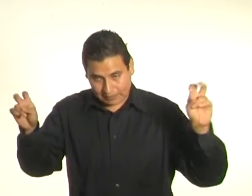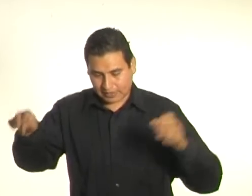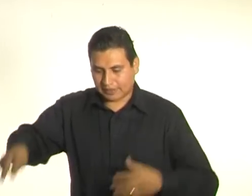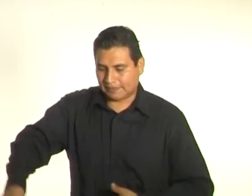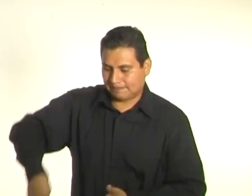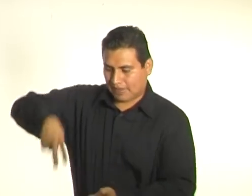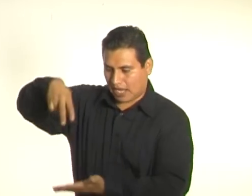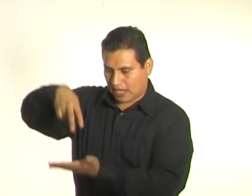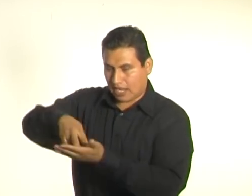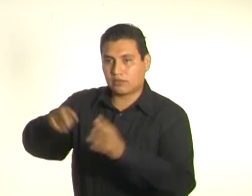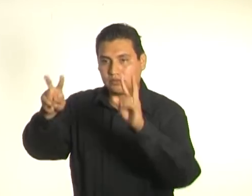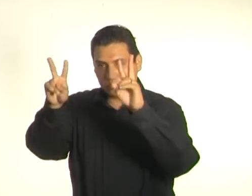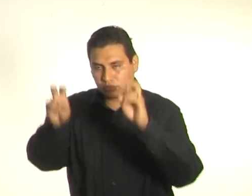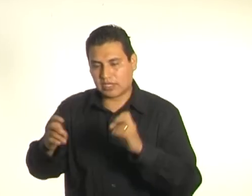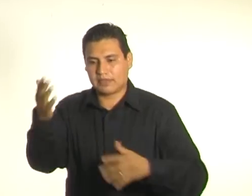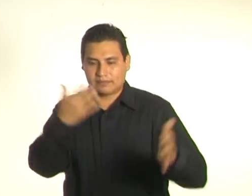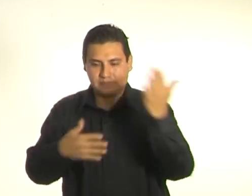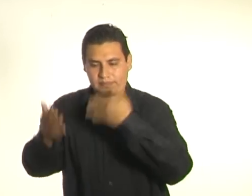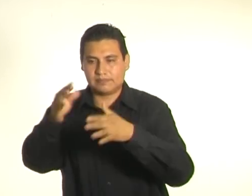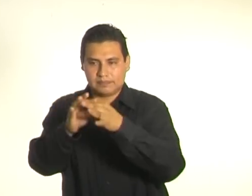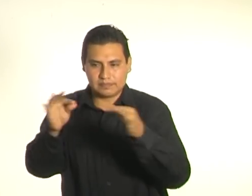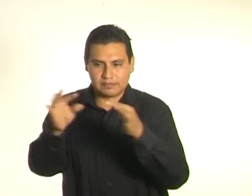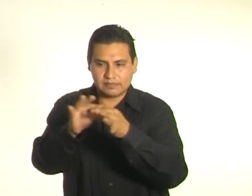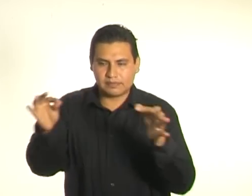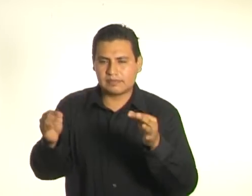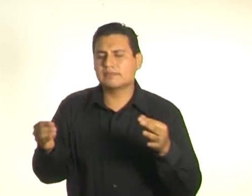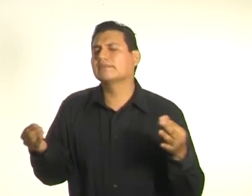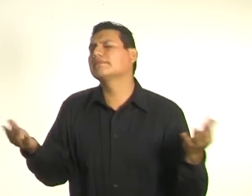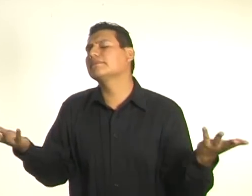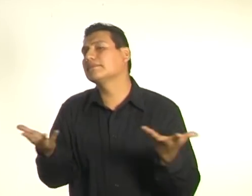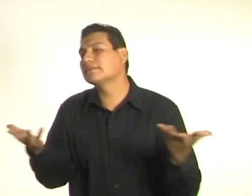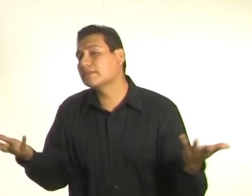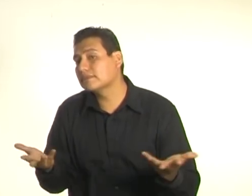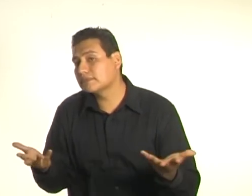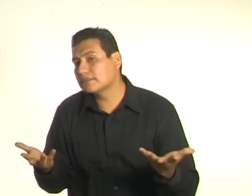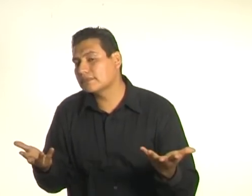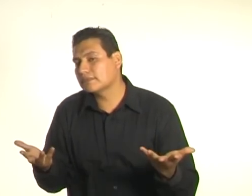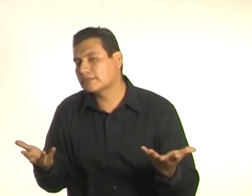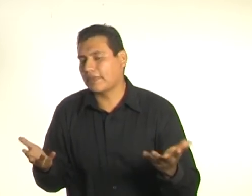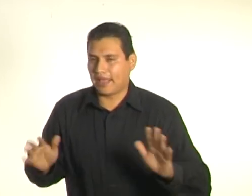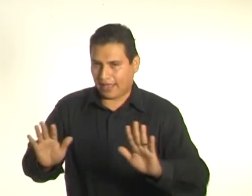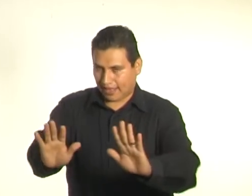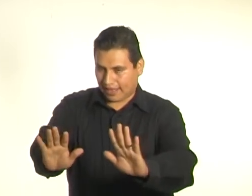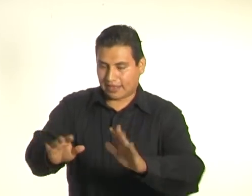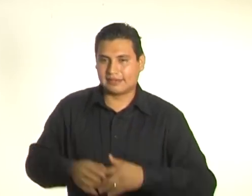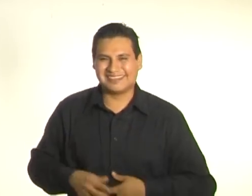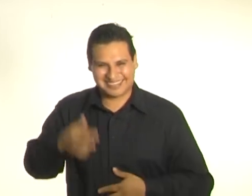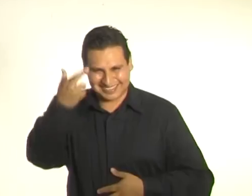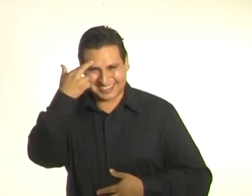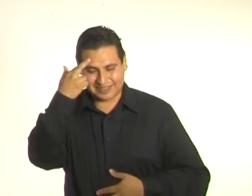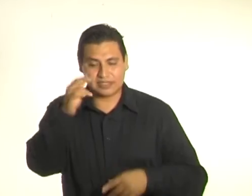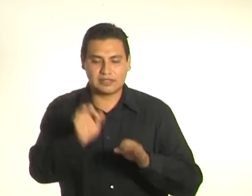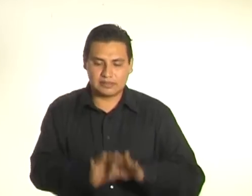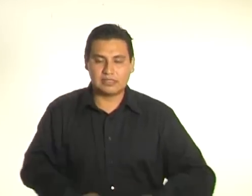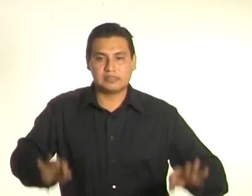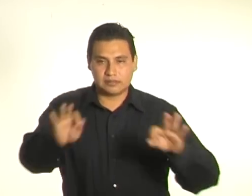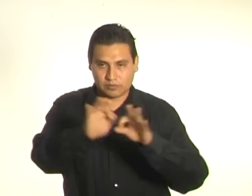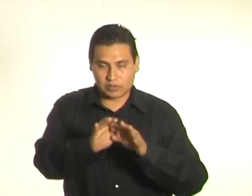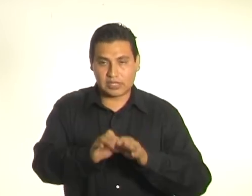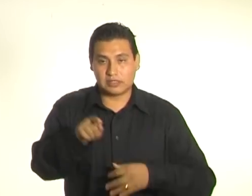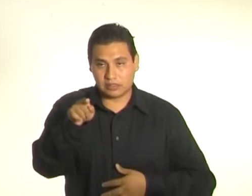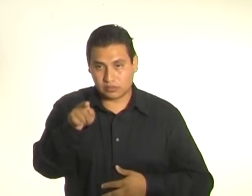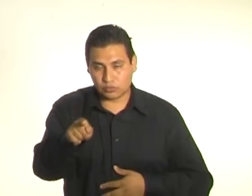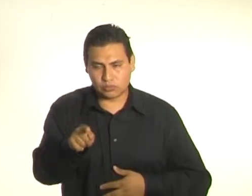Hay que planear nuestros materiales de consulta. Perdón, nuestros materiales de apoyo. Los materiales de consulta son